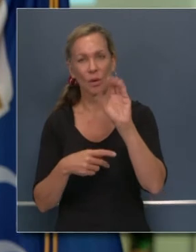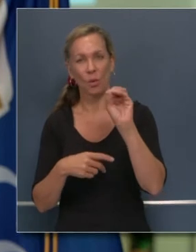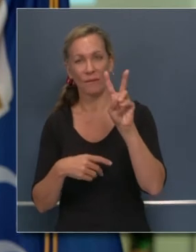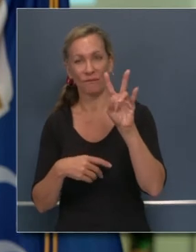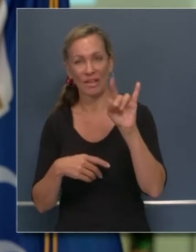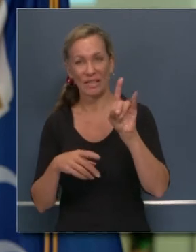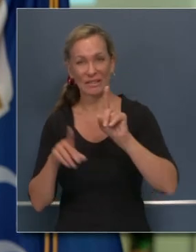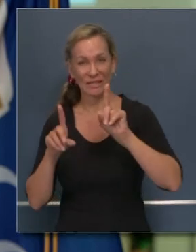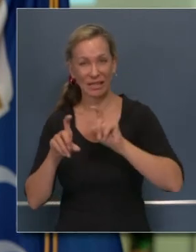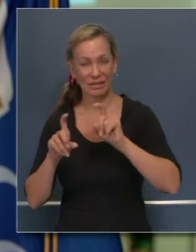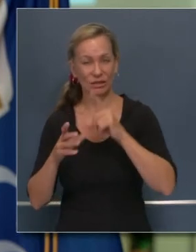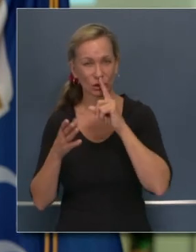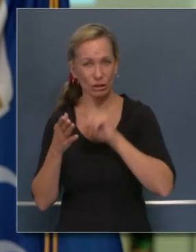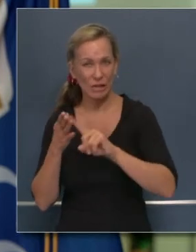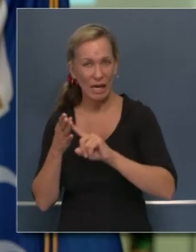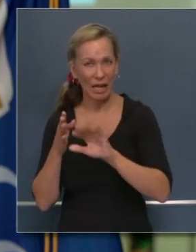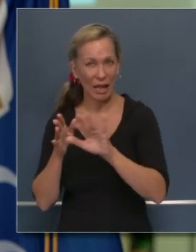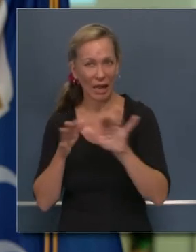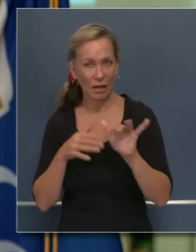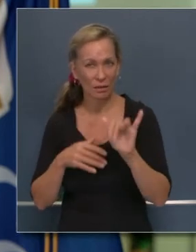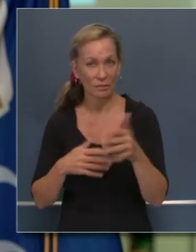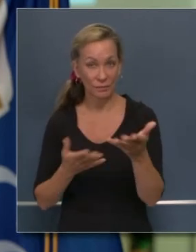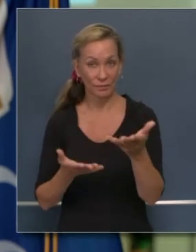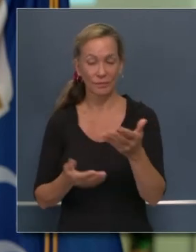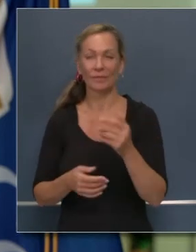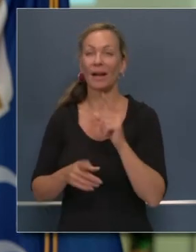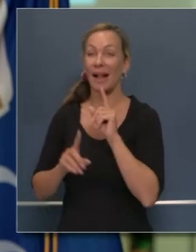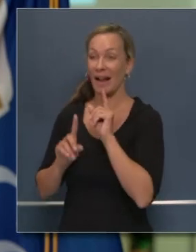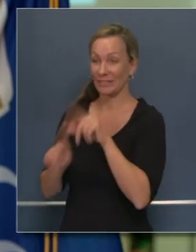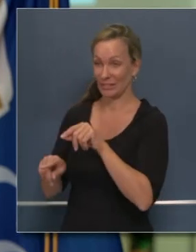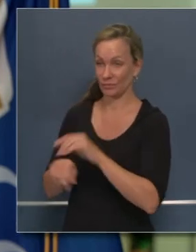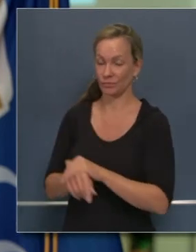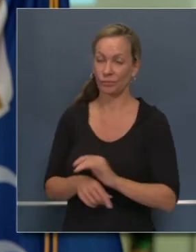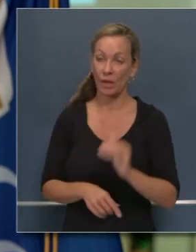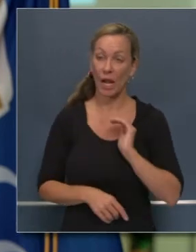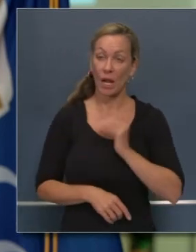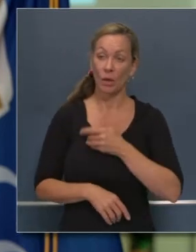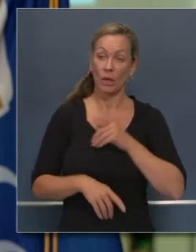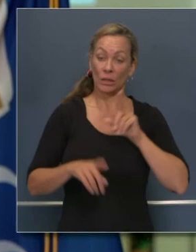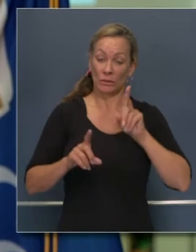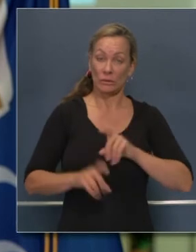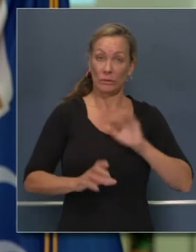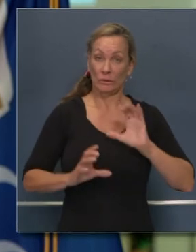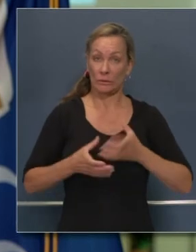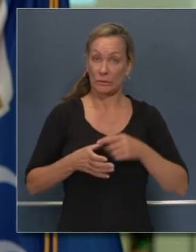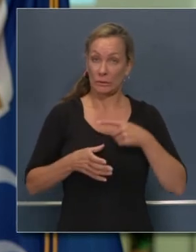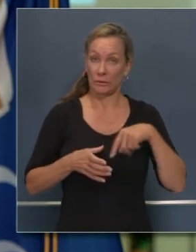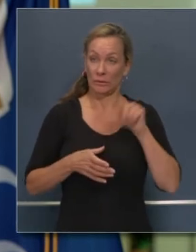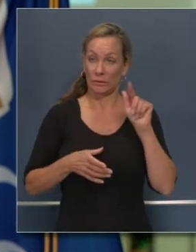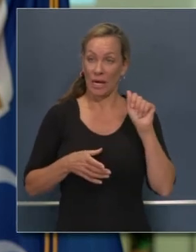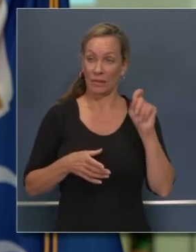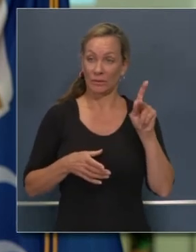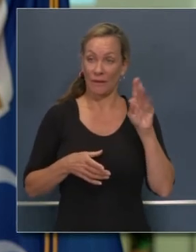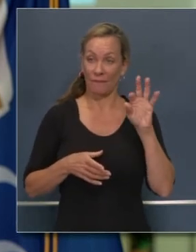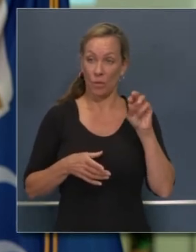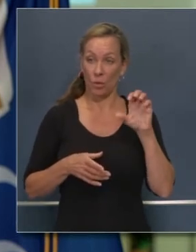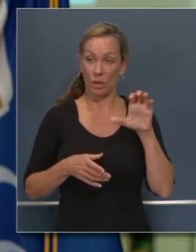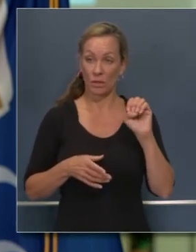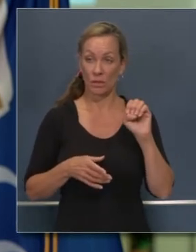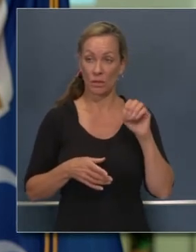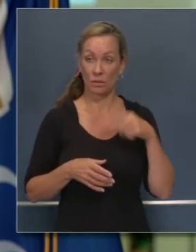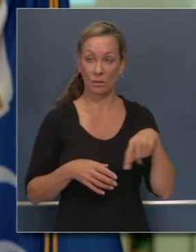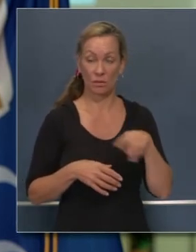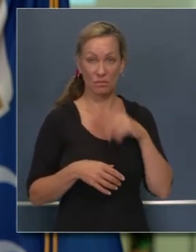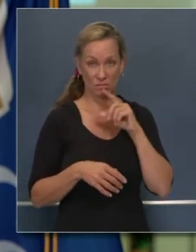trabajo que se está haciendo. Estoy muy contento del trabajo que está haciendo nuestro equipo de trabajo. Estamos muy enfocado y